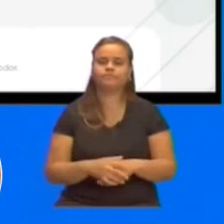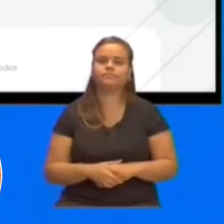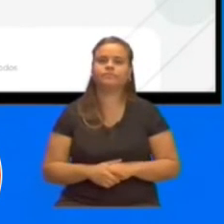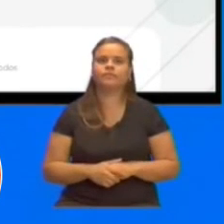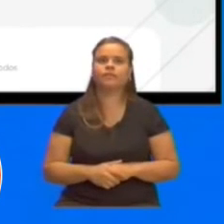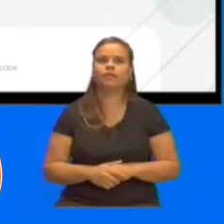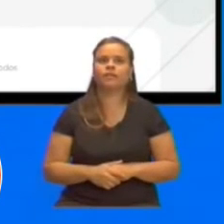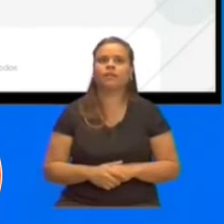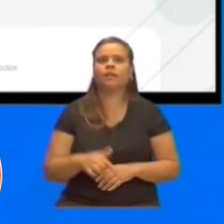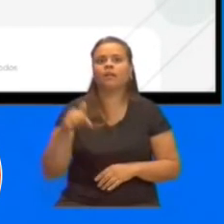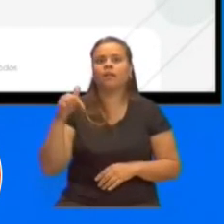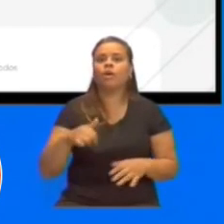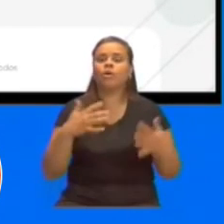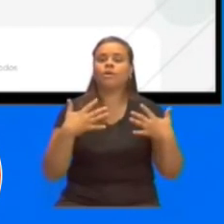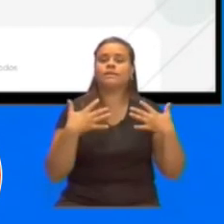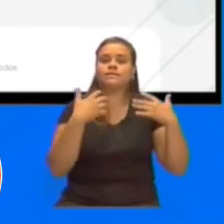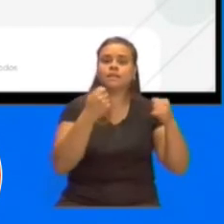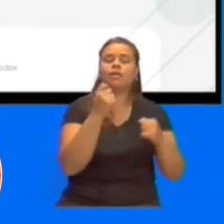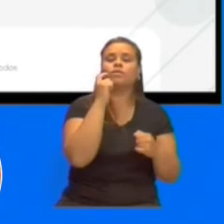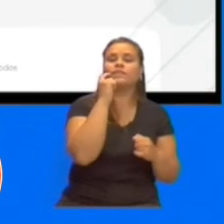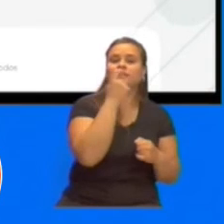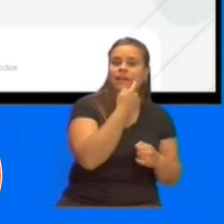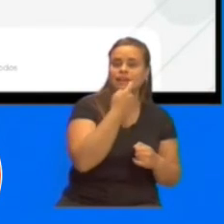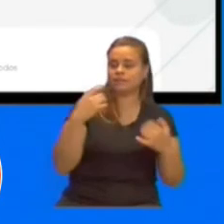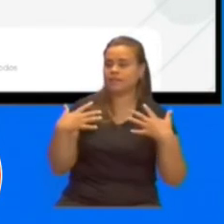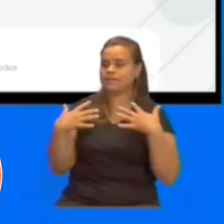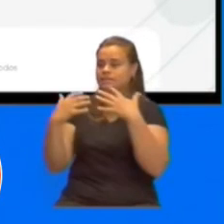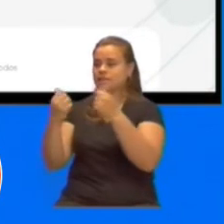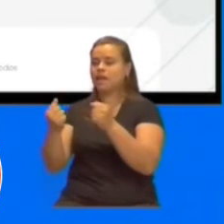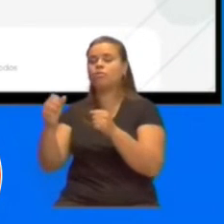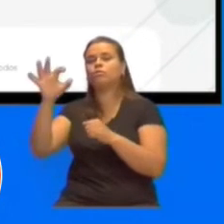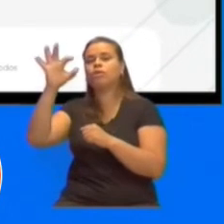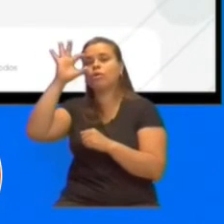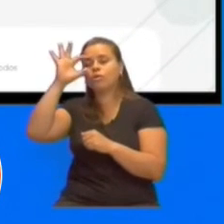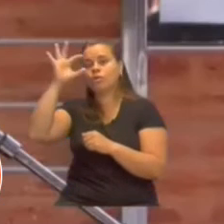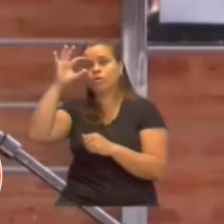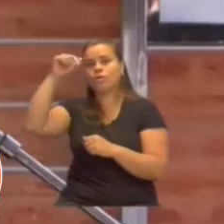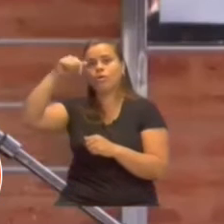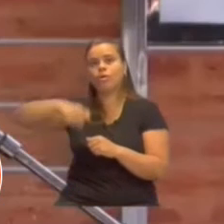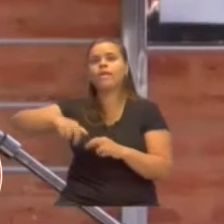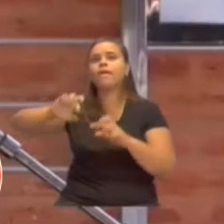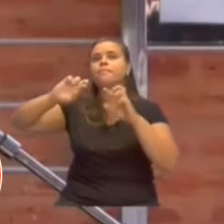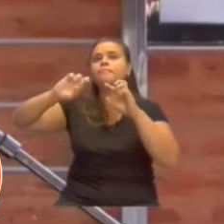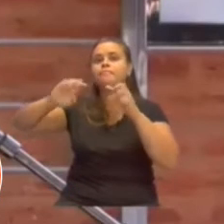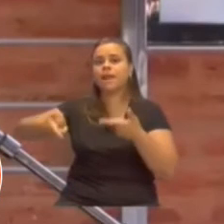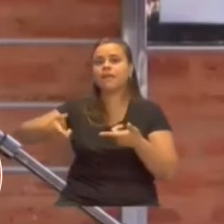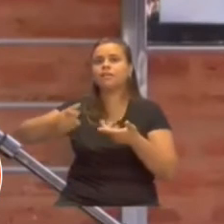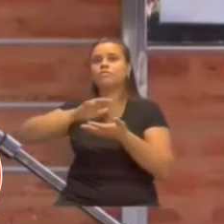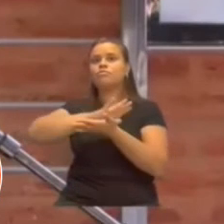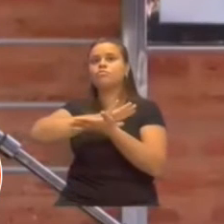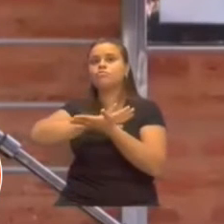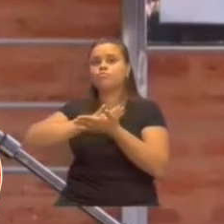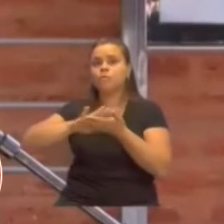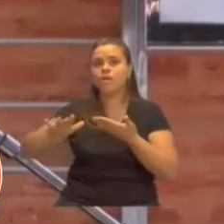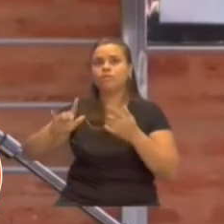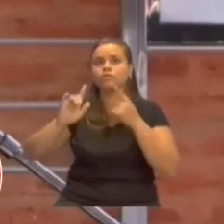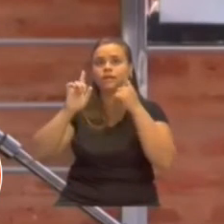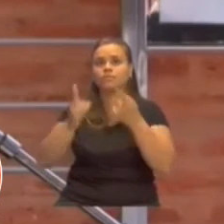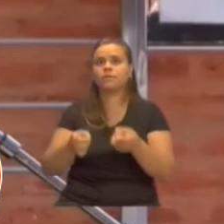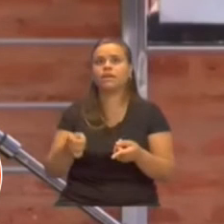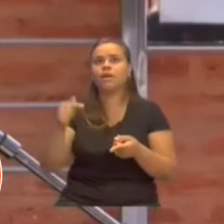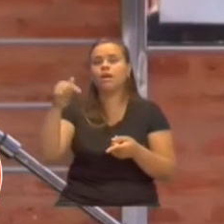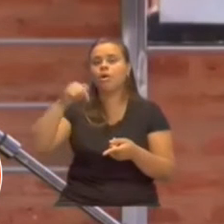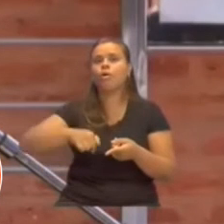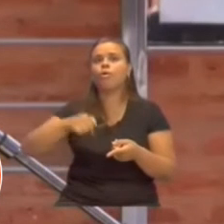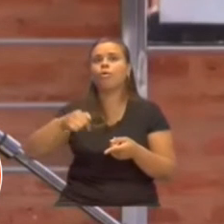Salud bucal, salud óptica. Plan que implique plan en